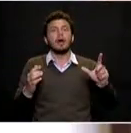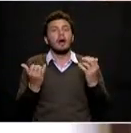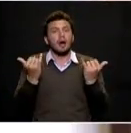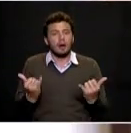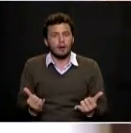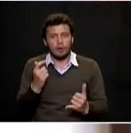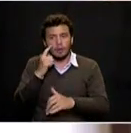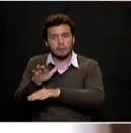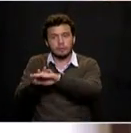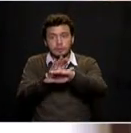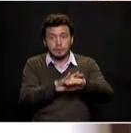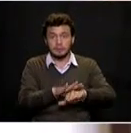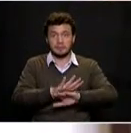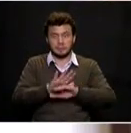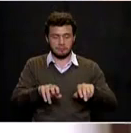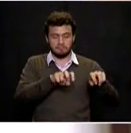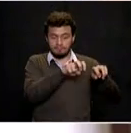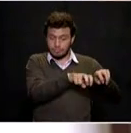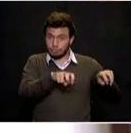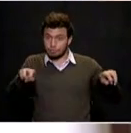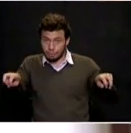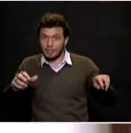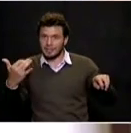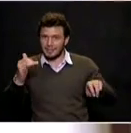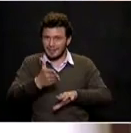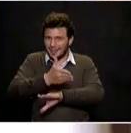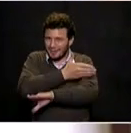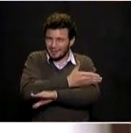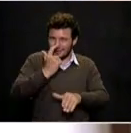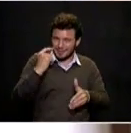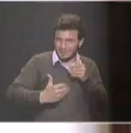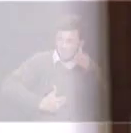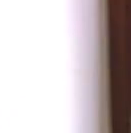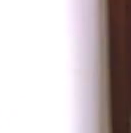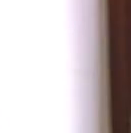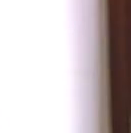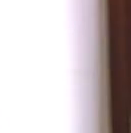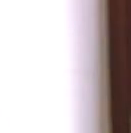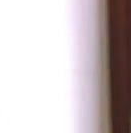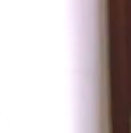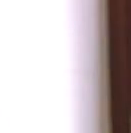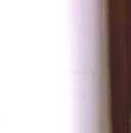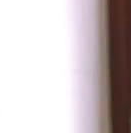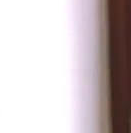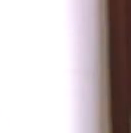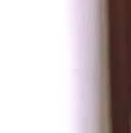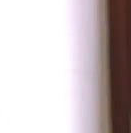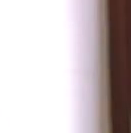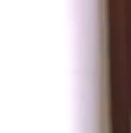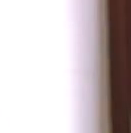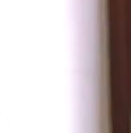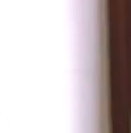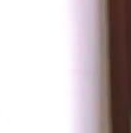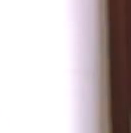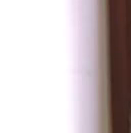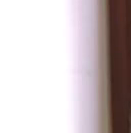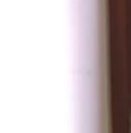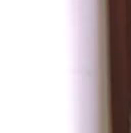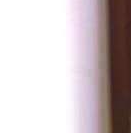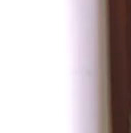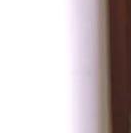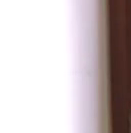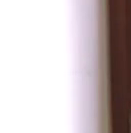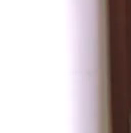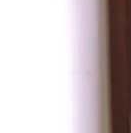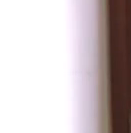Ustedes están en unas posiciones que fueron sorteadas antes de comenzar el debate. Hay unas balotas con los números de acuerdo